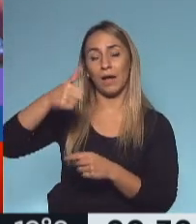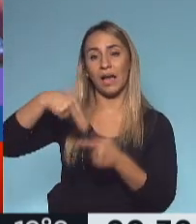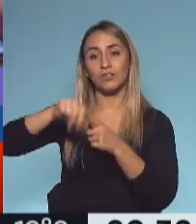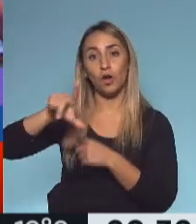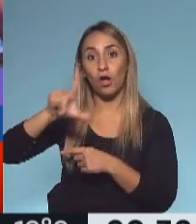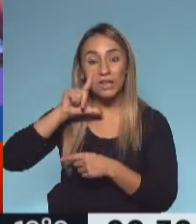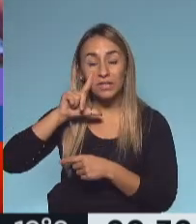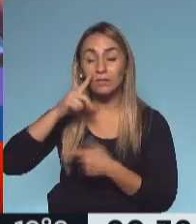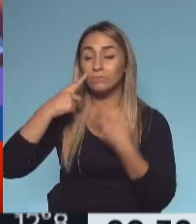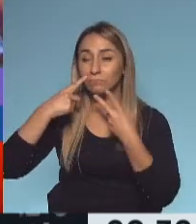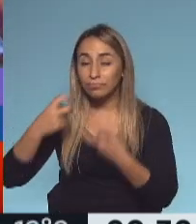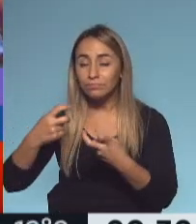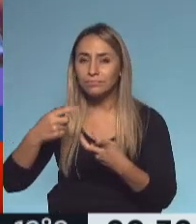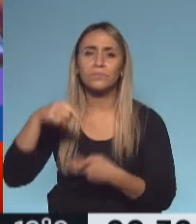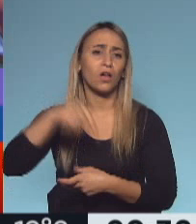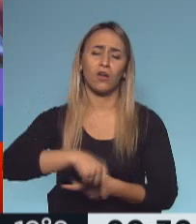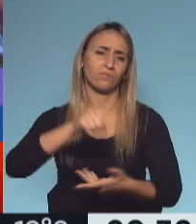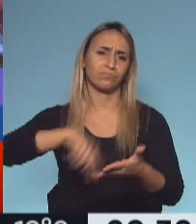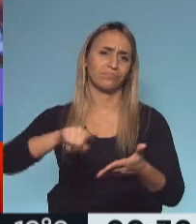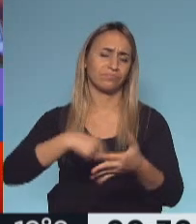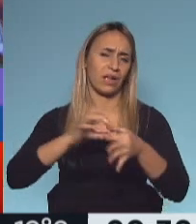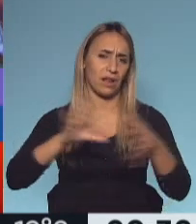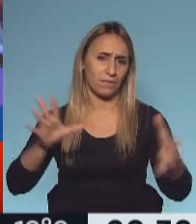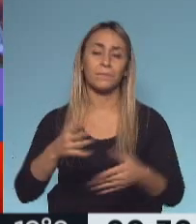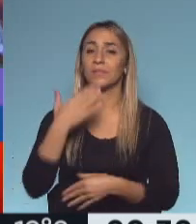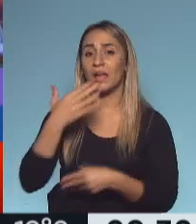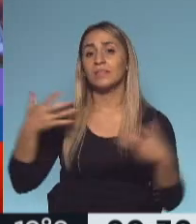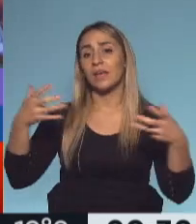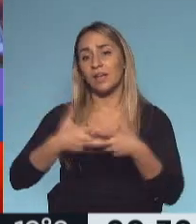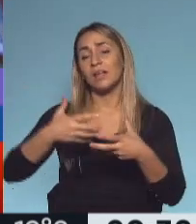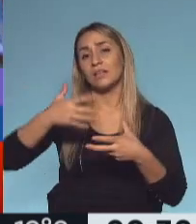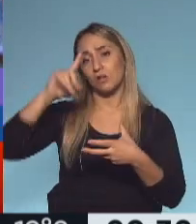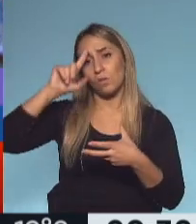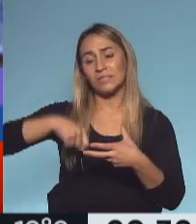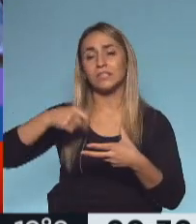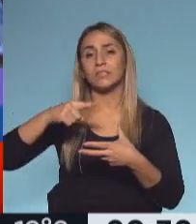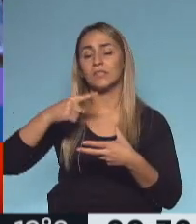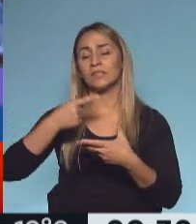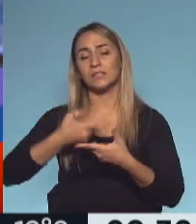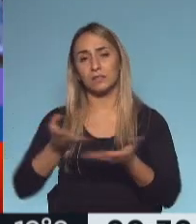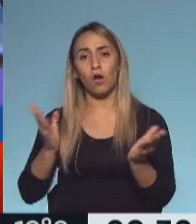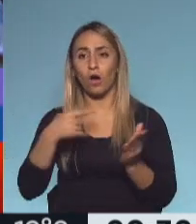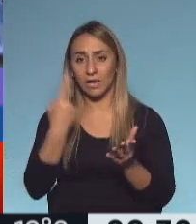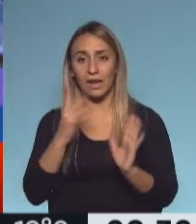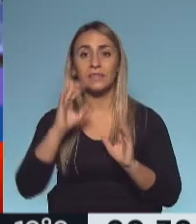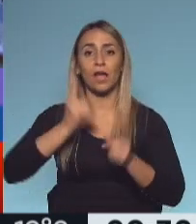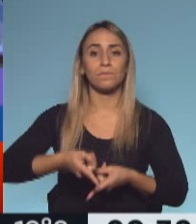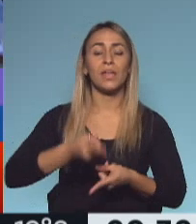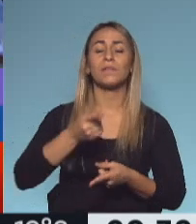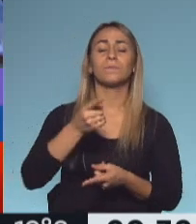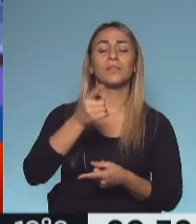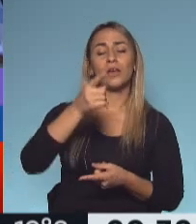finalmente fueron absueltos por un tribunal oral. También fue absuelta la ex titular de comisaría de